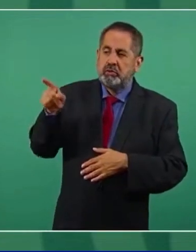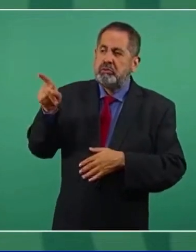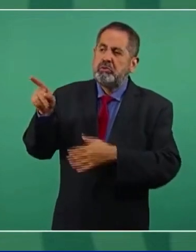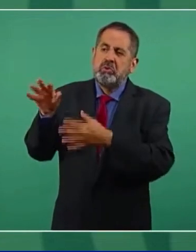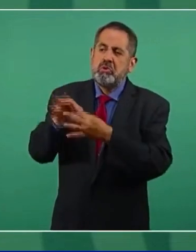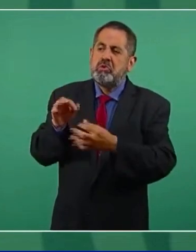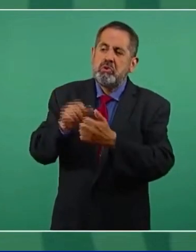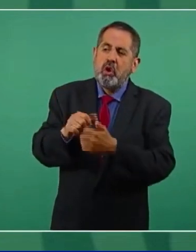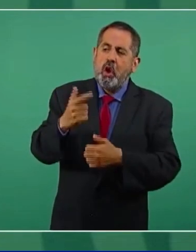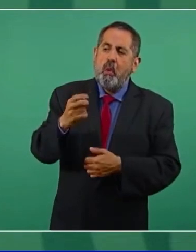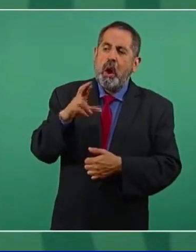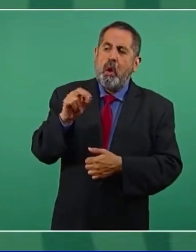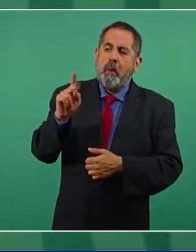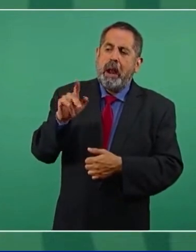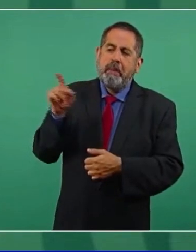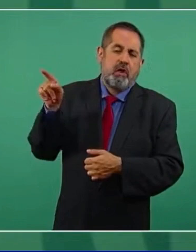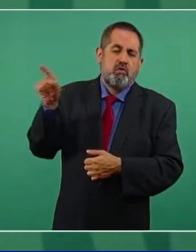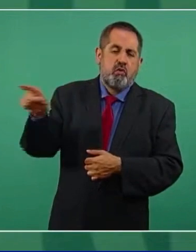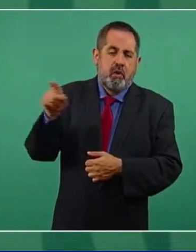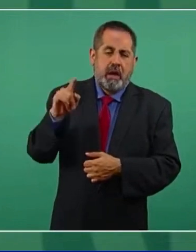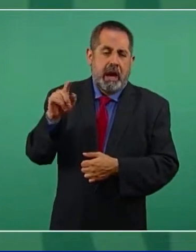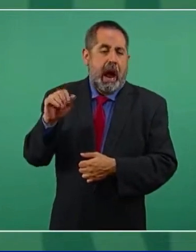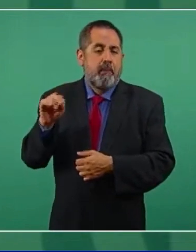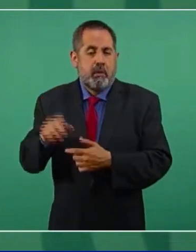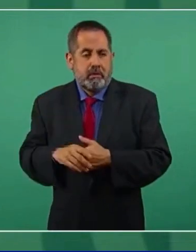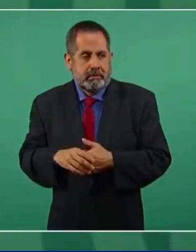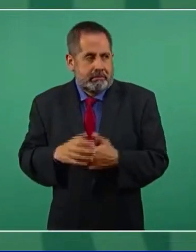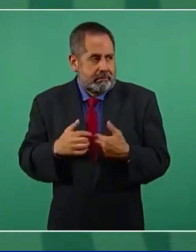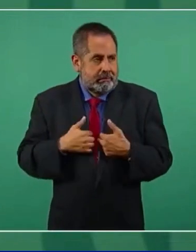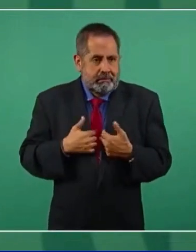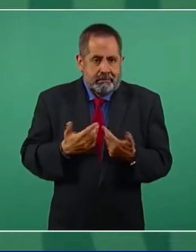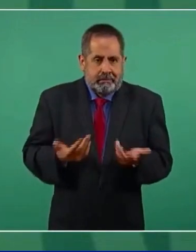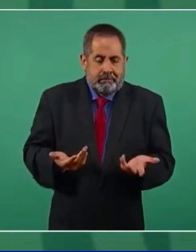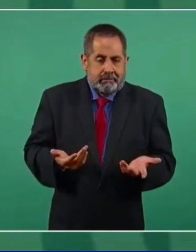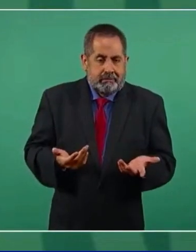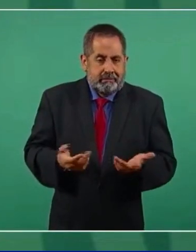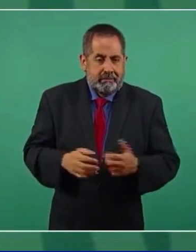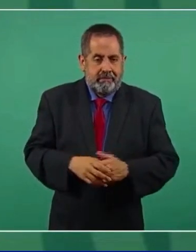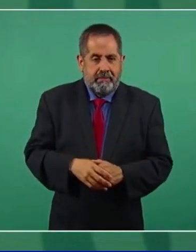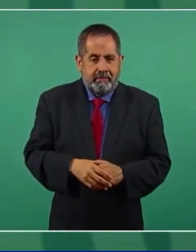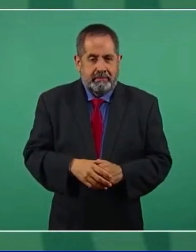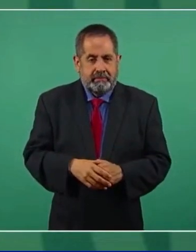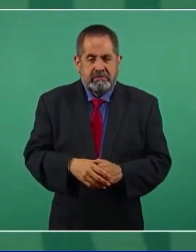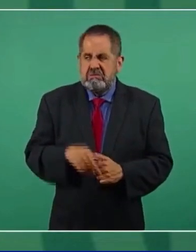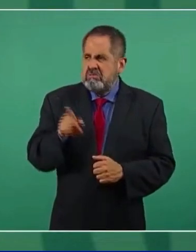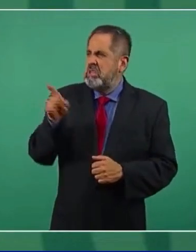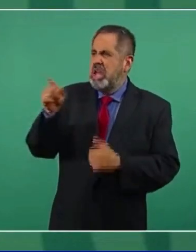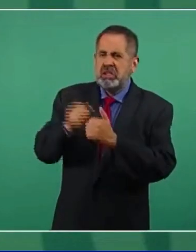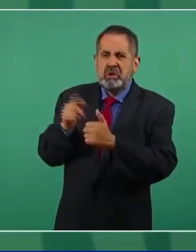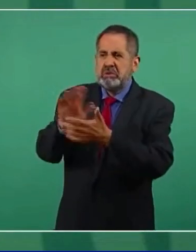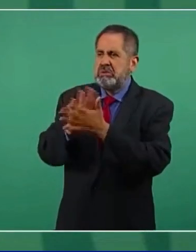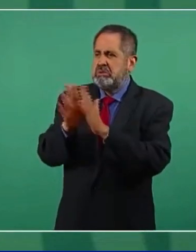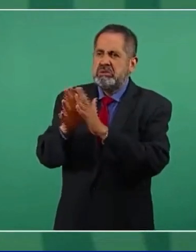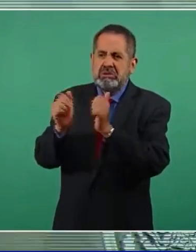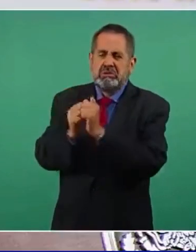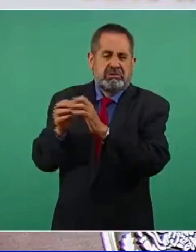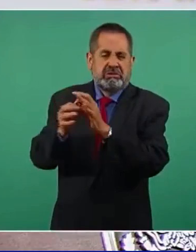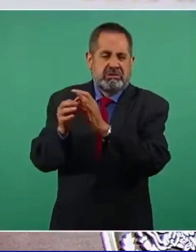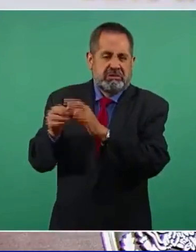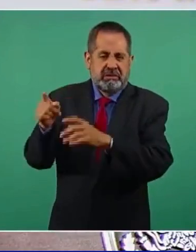Palma, que tengo yo vinculación con él.